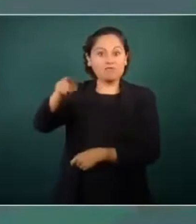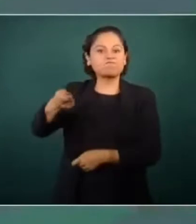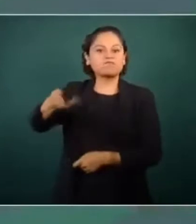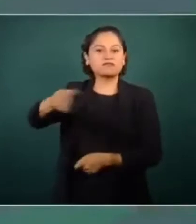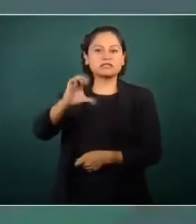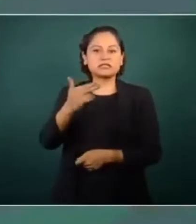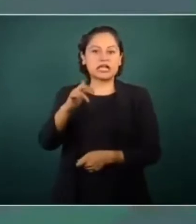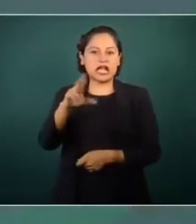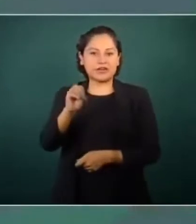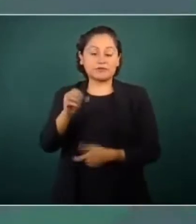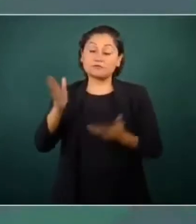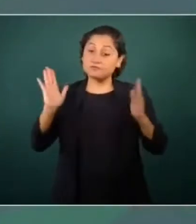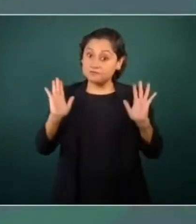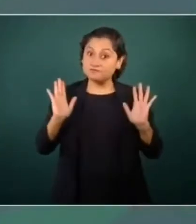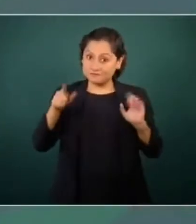conserva.